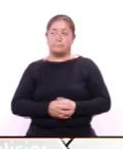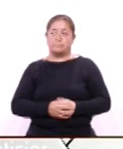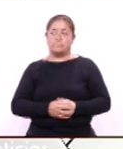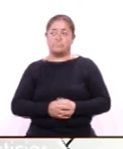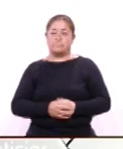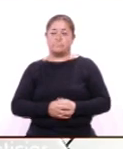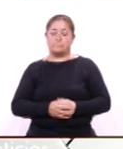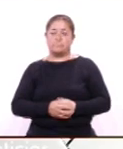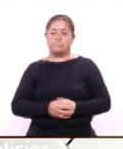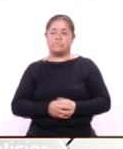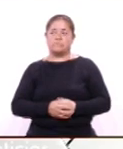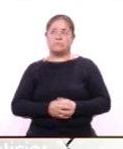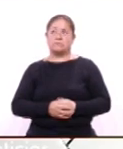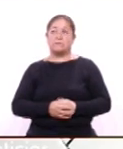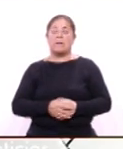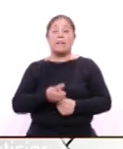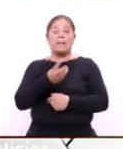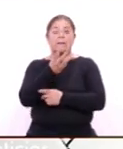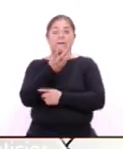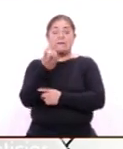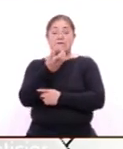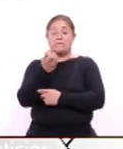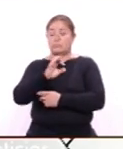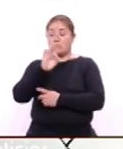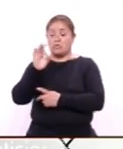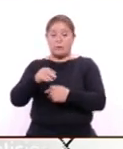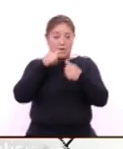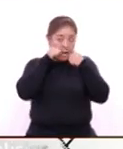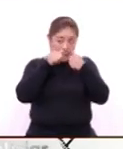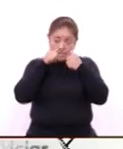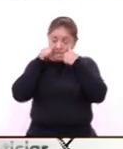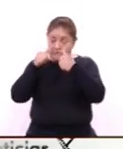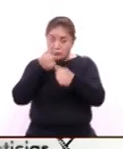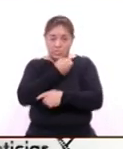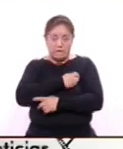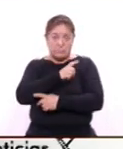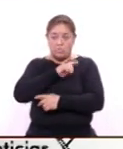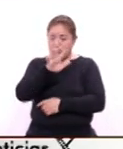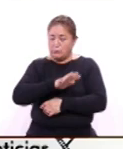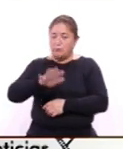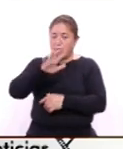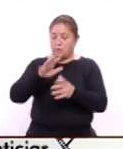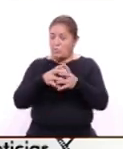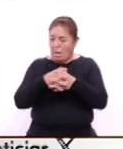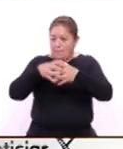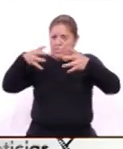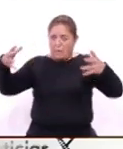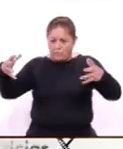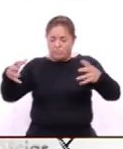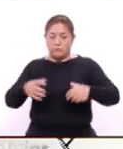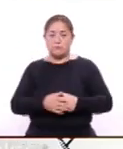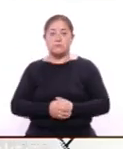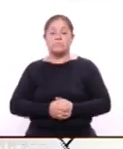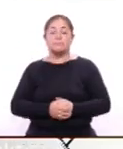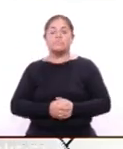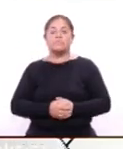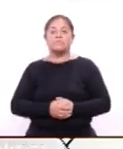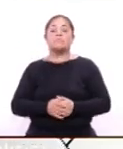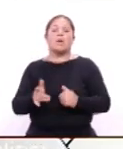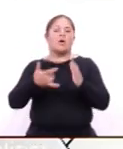ampliamos en 300% la atención primaria a la salud de todos mediante la extensión de